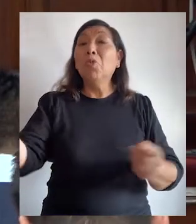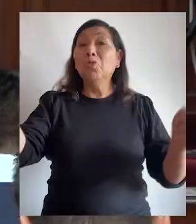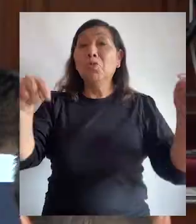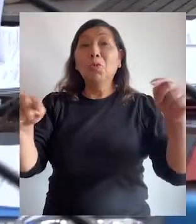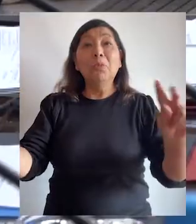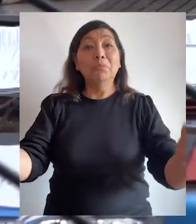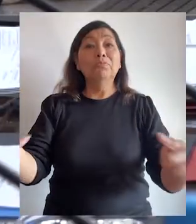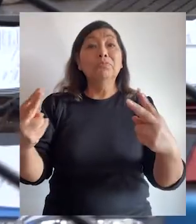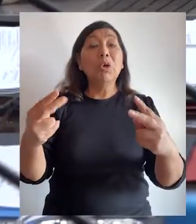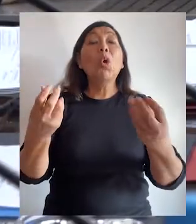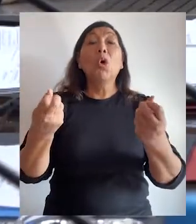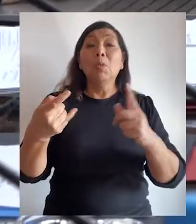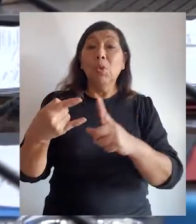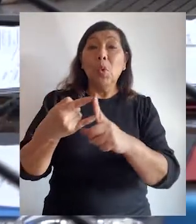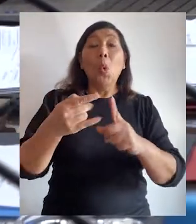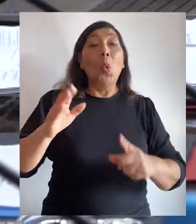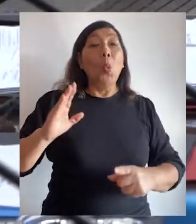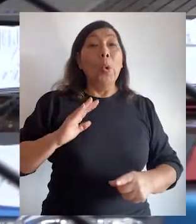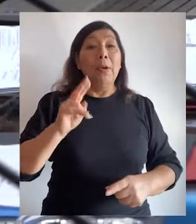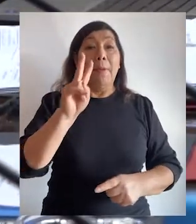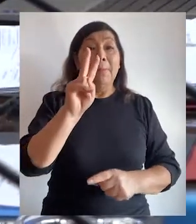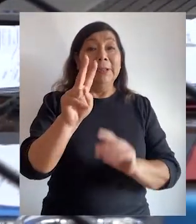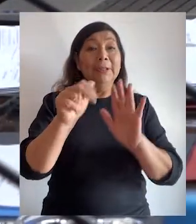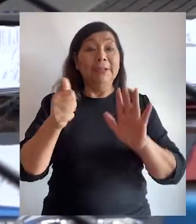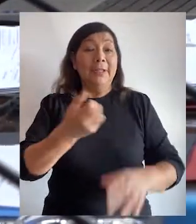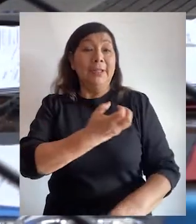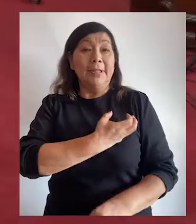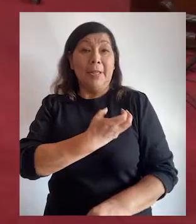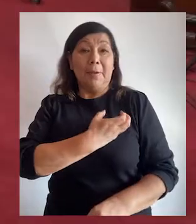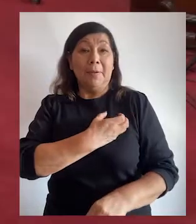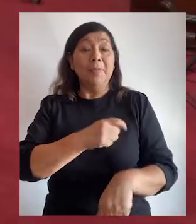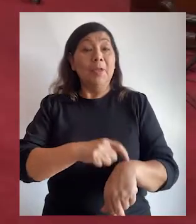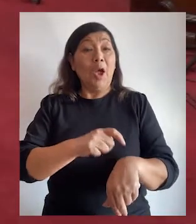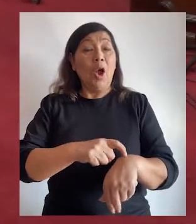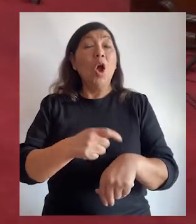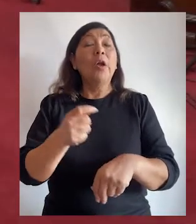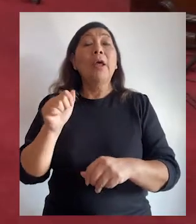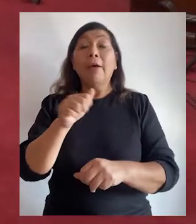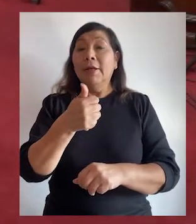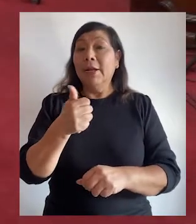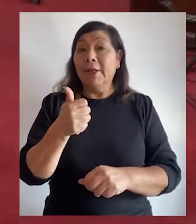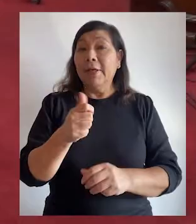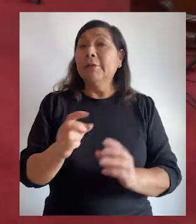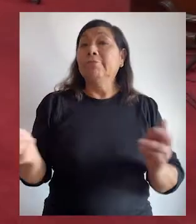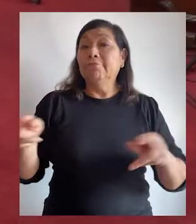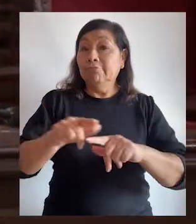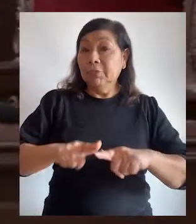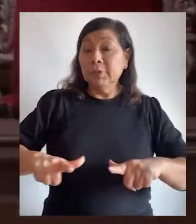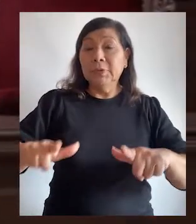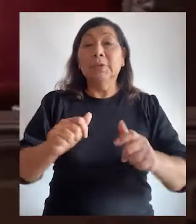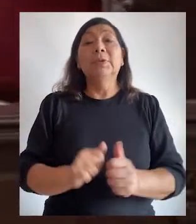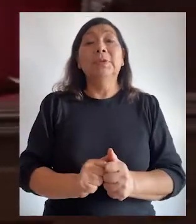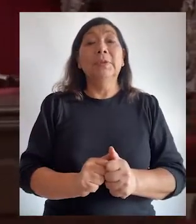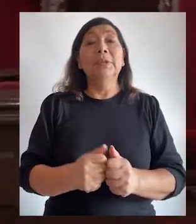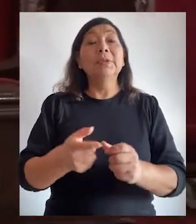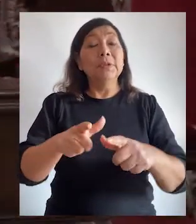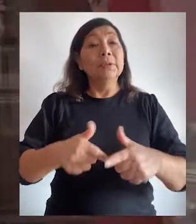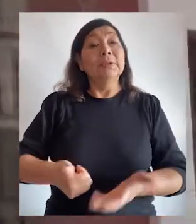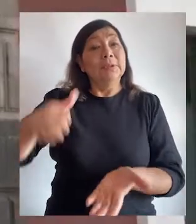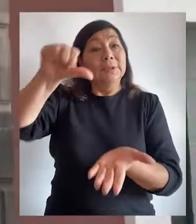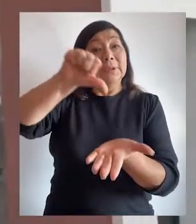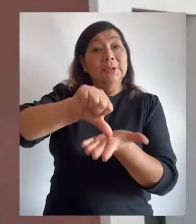pública presencial y virtual el jueves 26 de mayo a las 10 de la mañana en la sala de